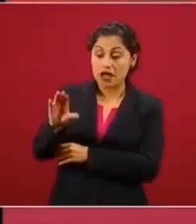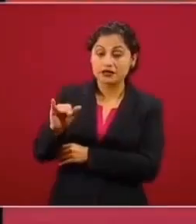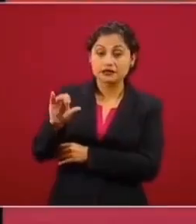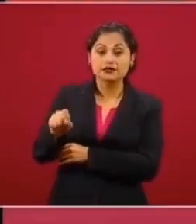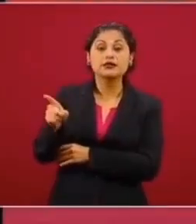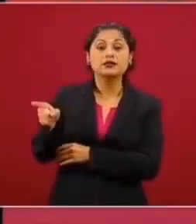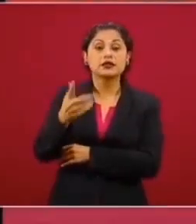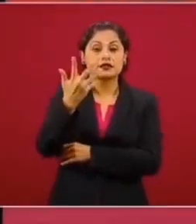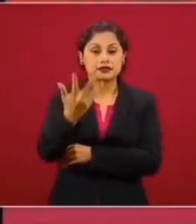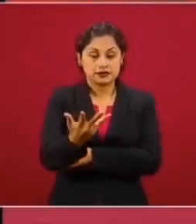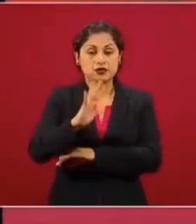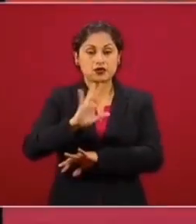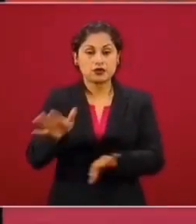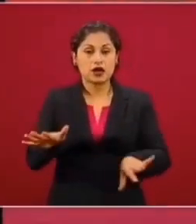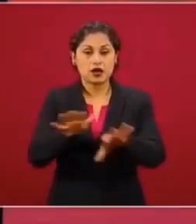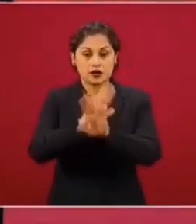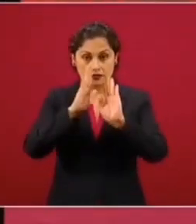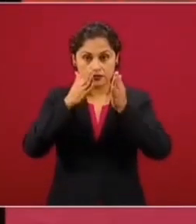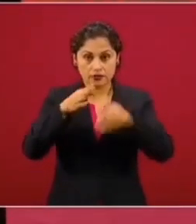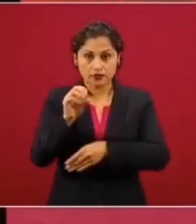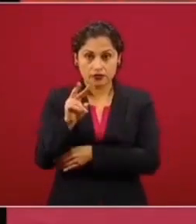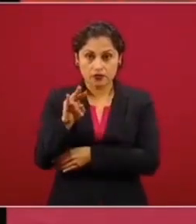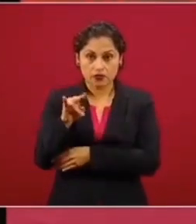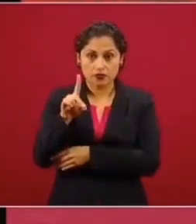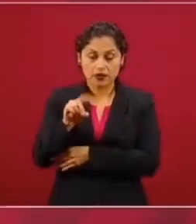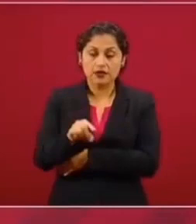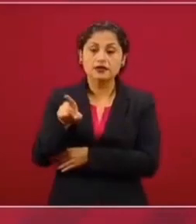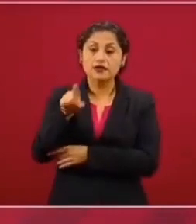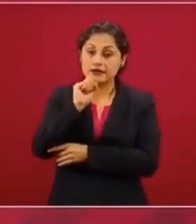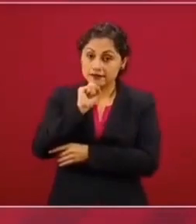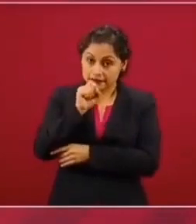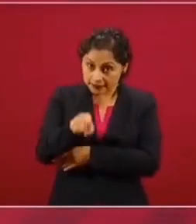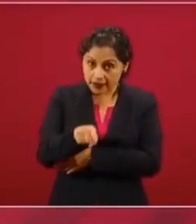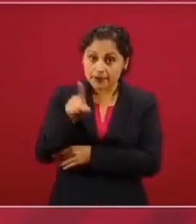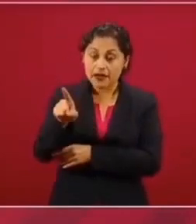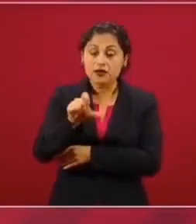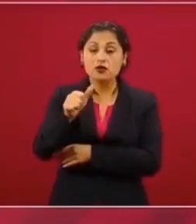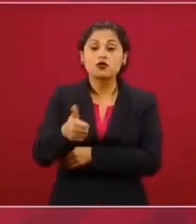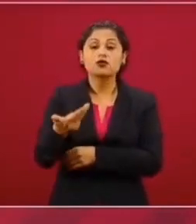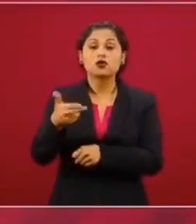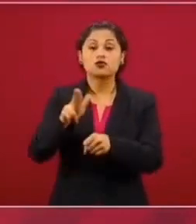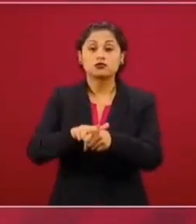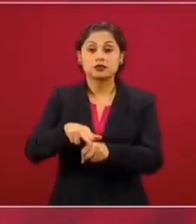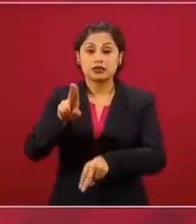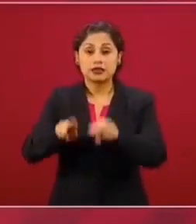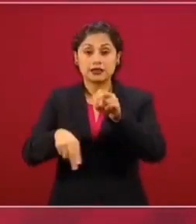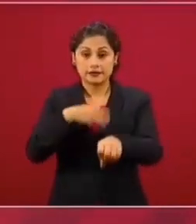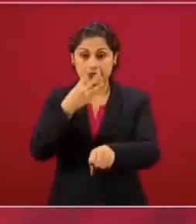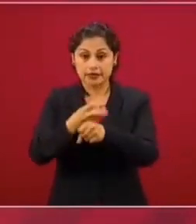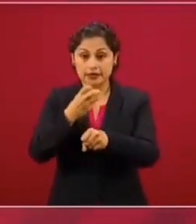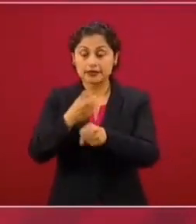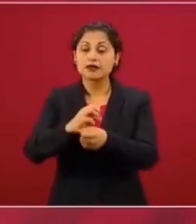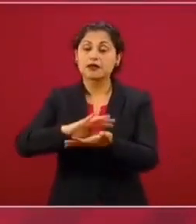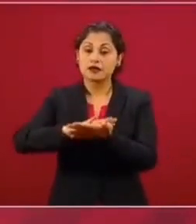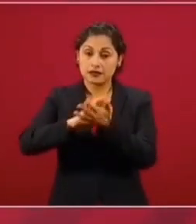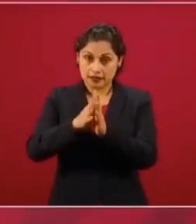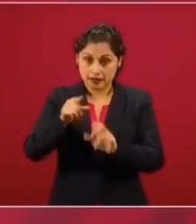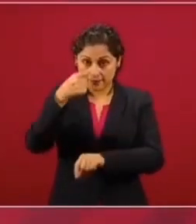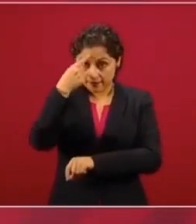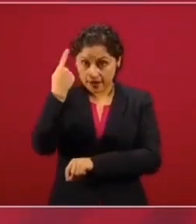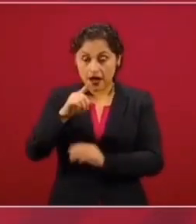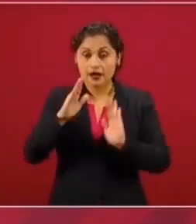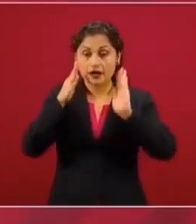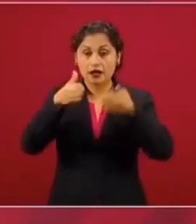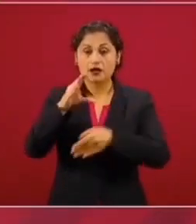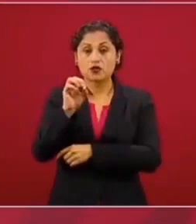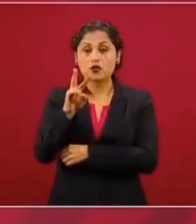urgencias también de las propias UMAES, es decir, nuestros terceros niveles, están reconvertidos a COVID. Adicionalmente